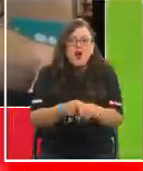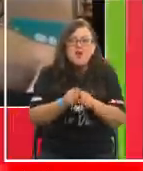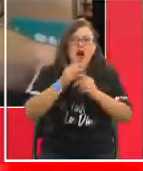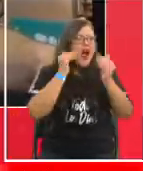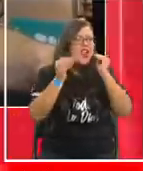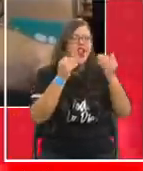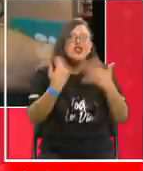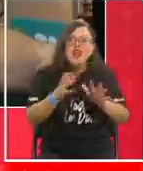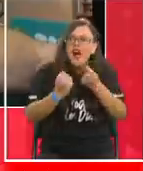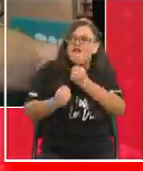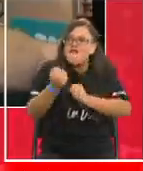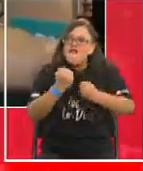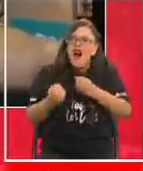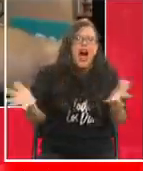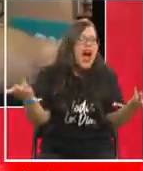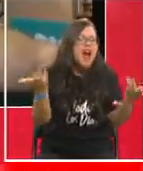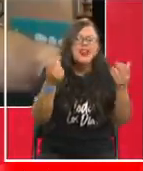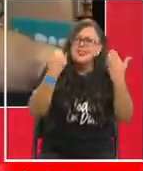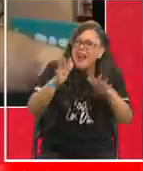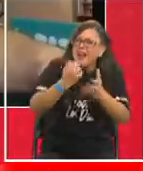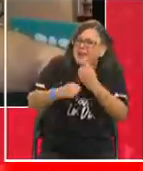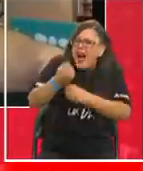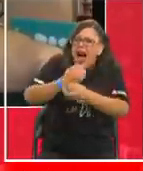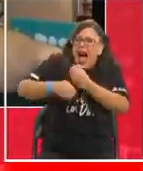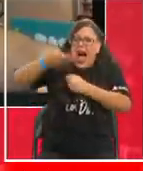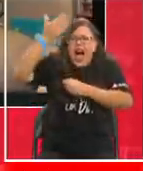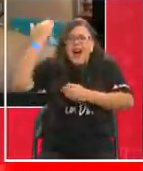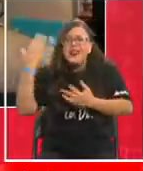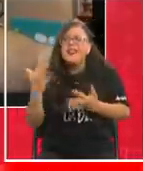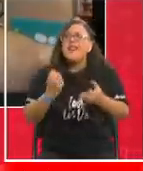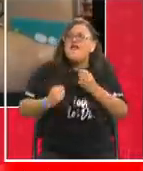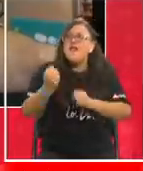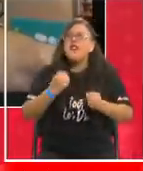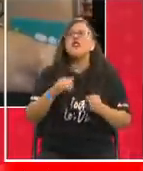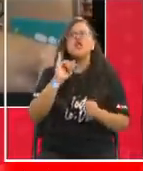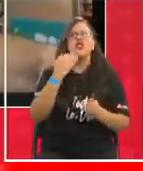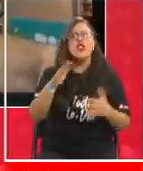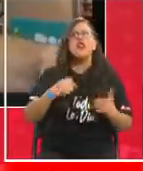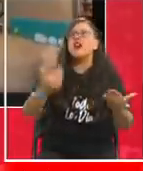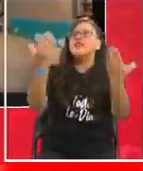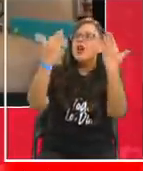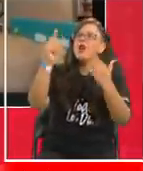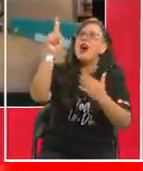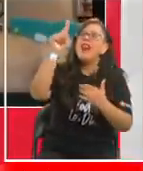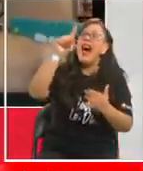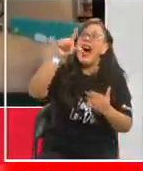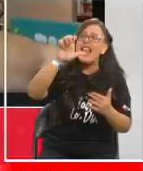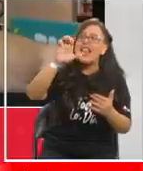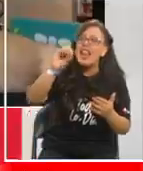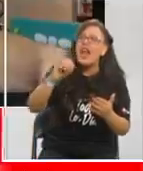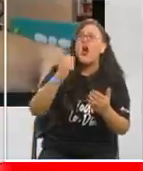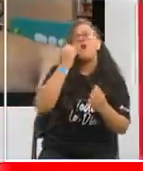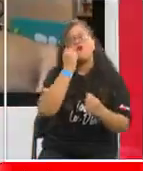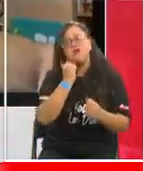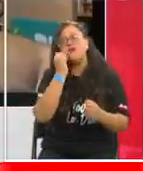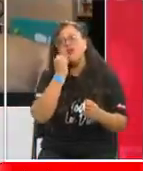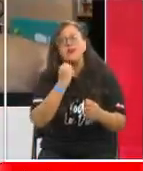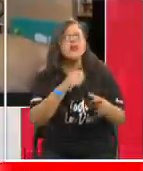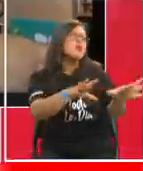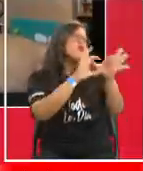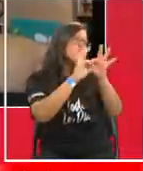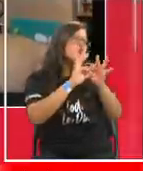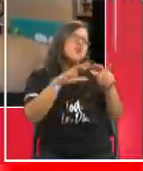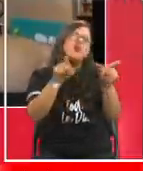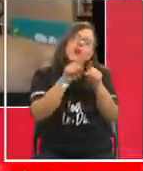que hemos bailado desde hace muchos años, Eduardo. Sí, quiero saludar a Leo también con mucho cariño. Leo. Gracias, igualmente.